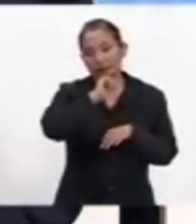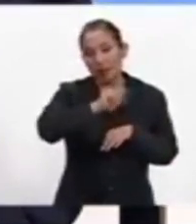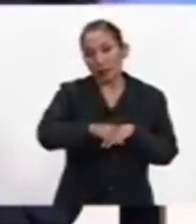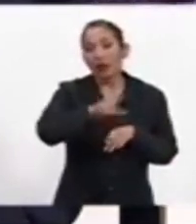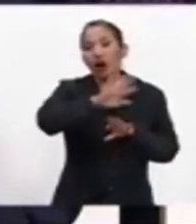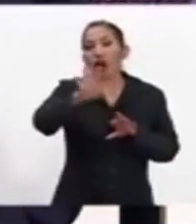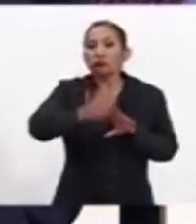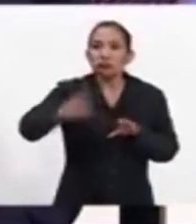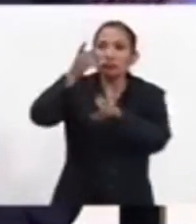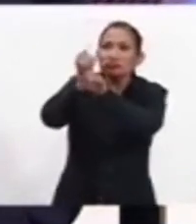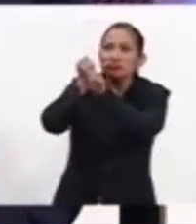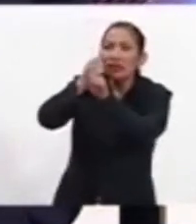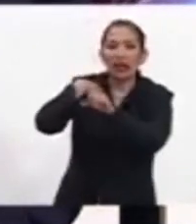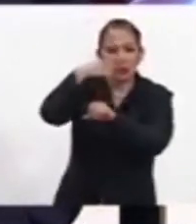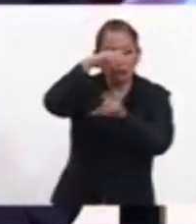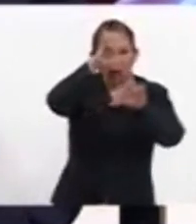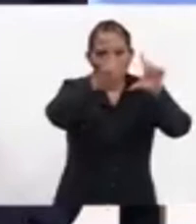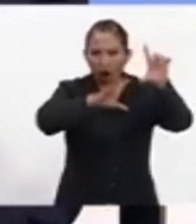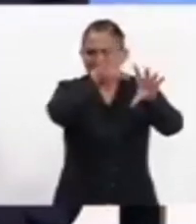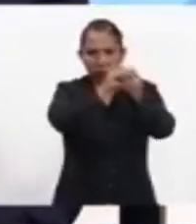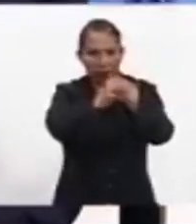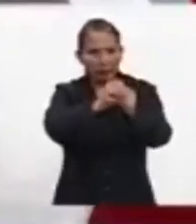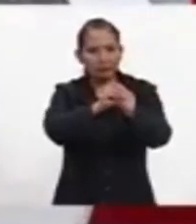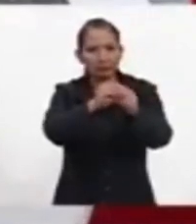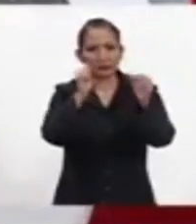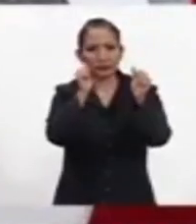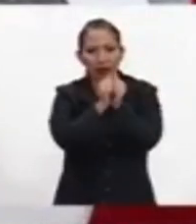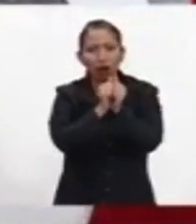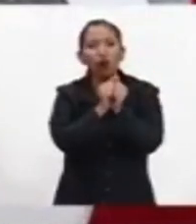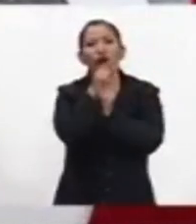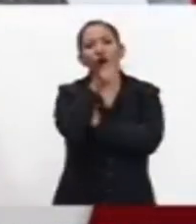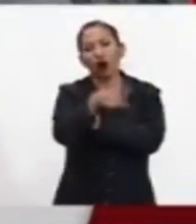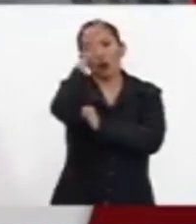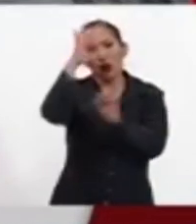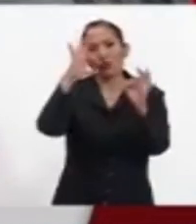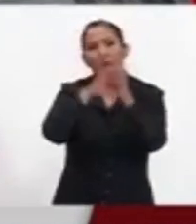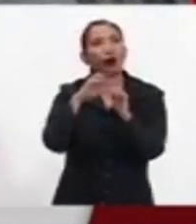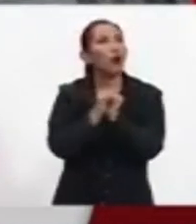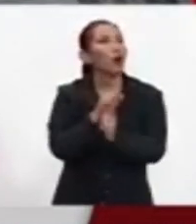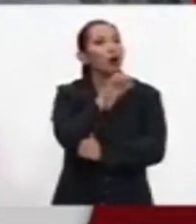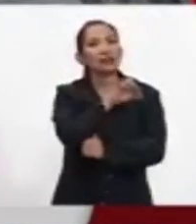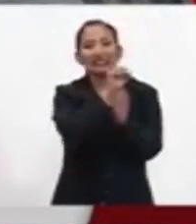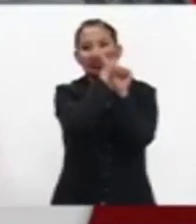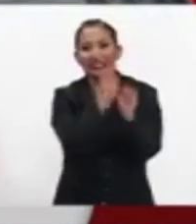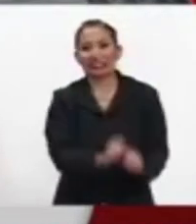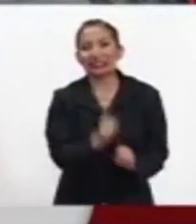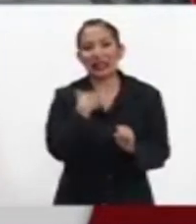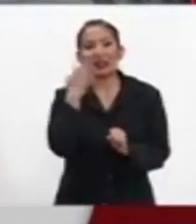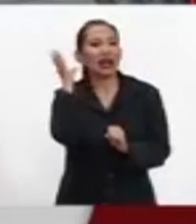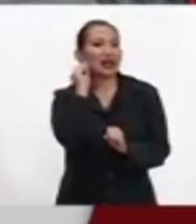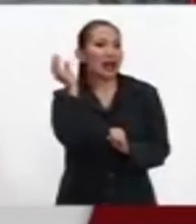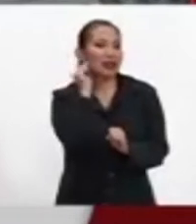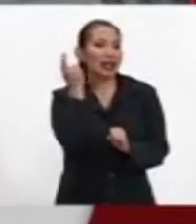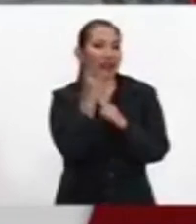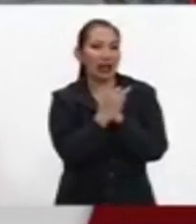también con una cobertura nacional pues total a través de, también de convenios como con el sistema de radio